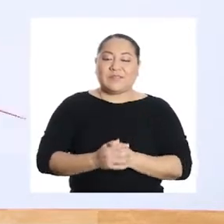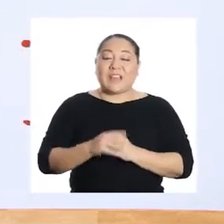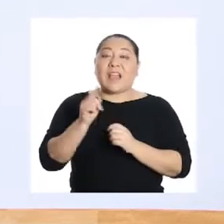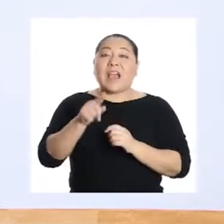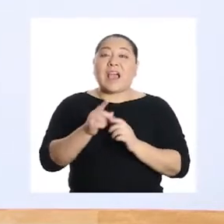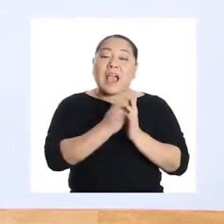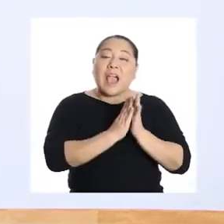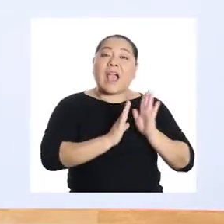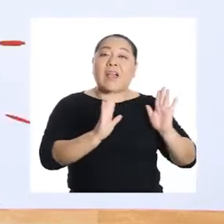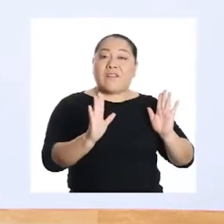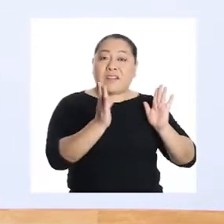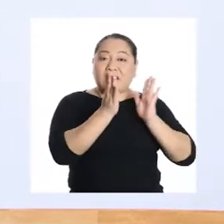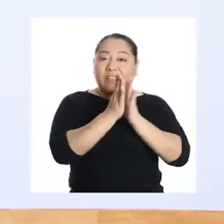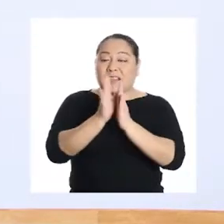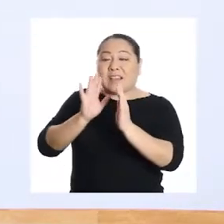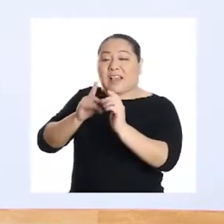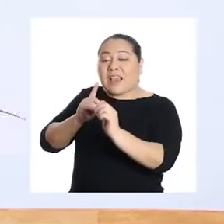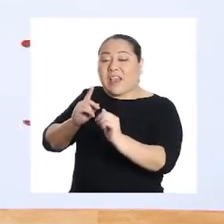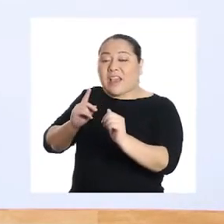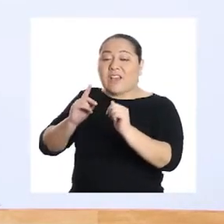Y abro.